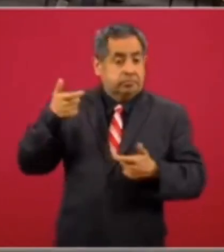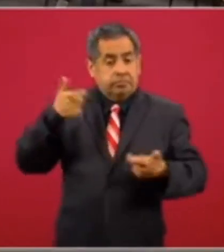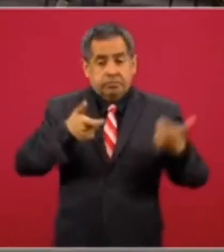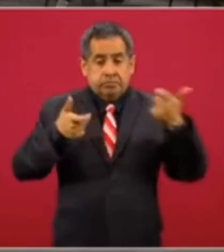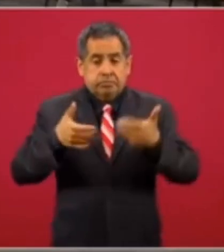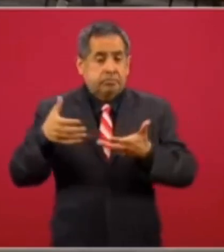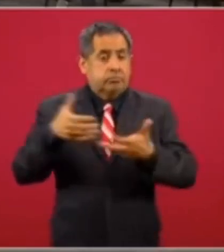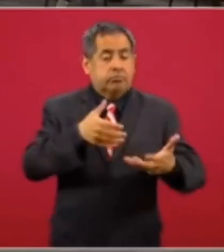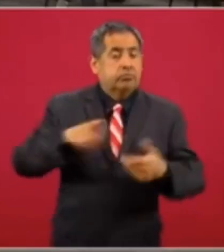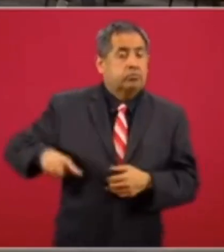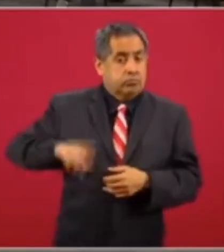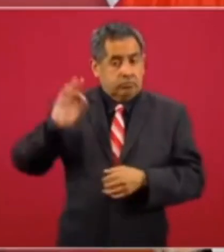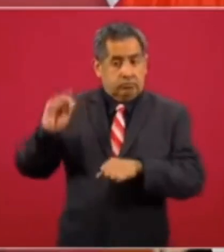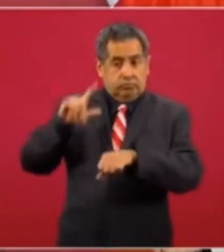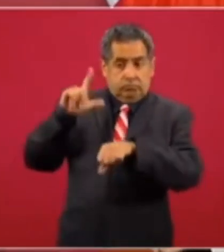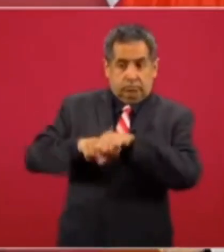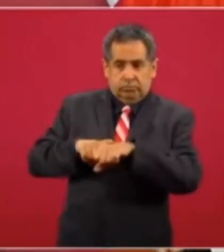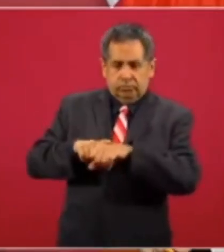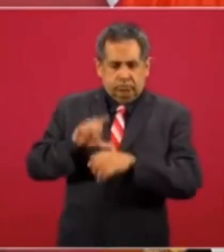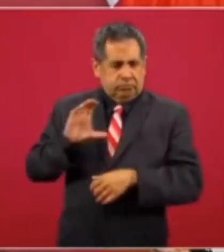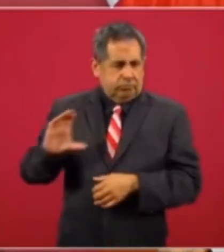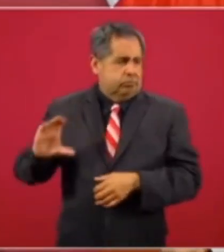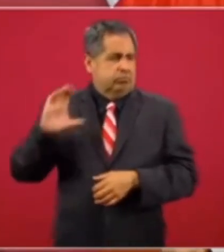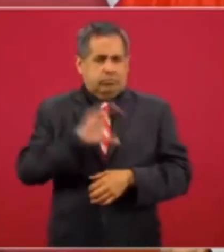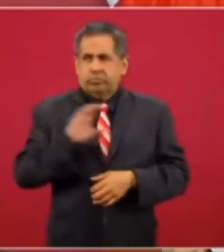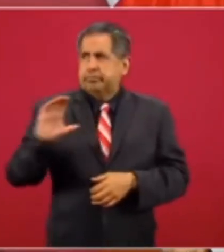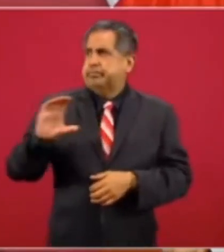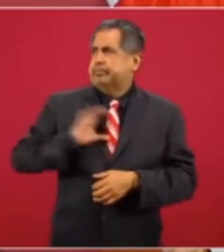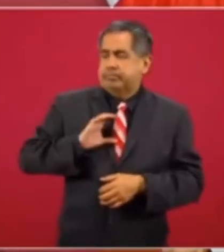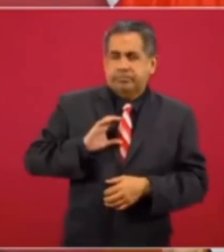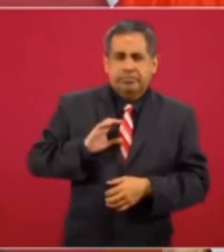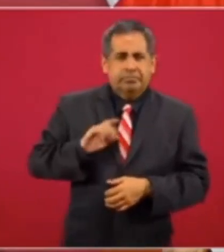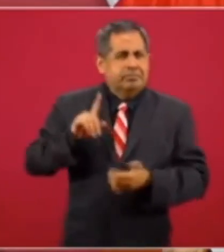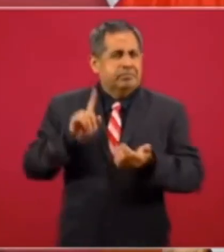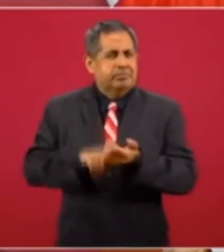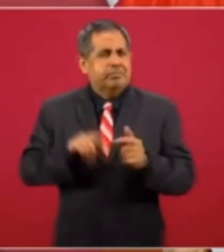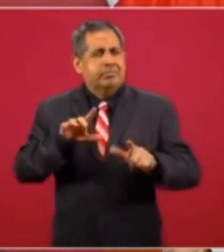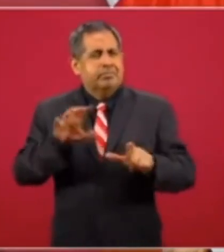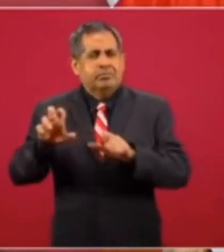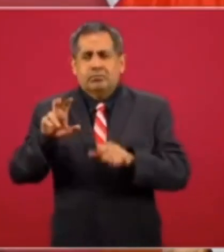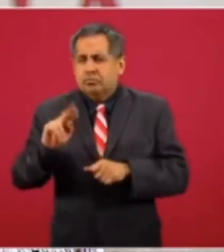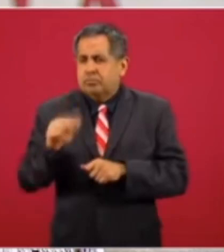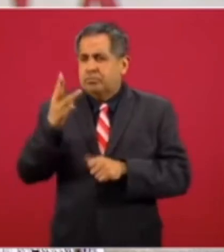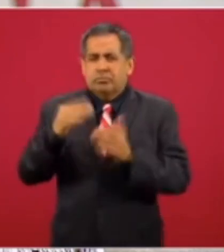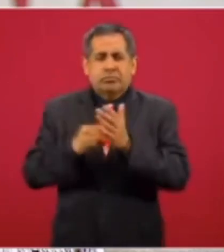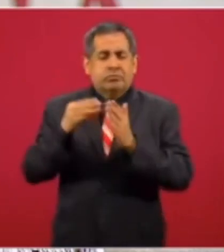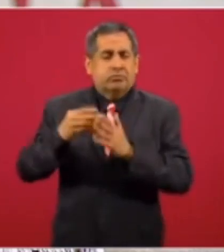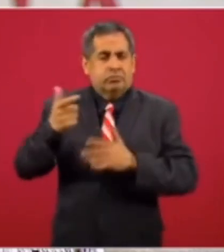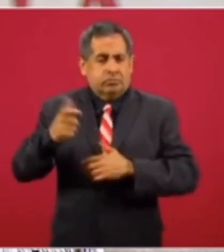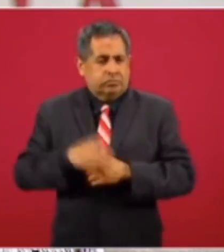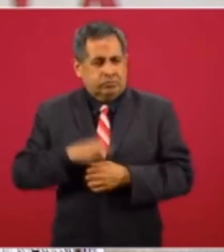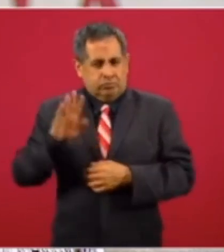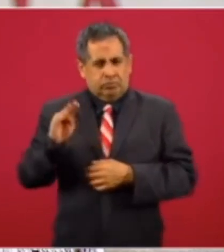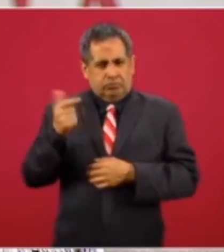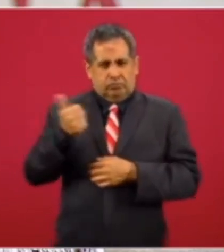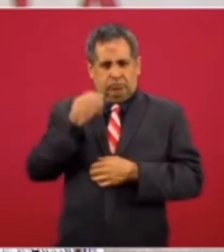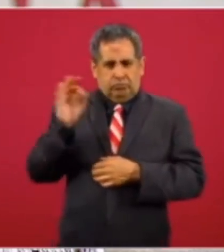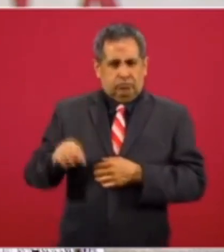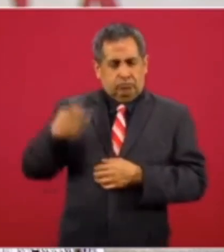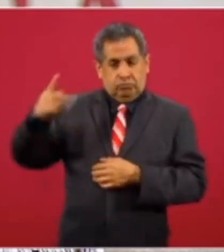fue del gobierno federal con mil ochocientos setenta y tres millones de pesos el noventa seis por ciento